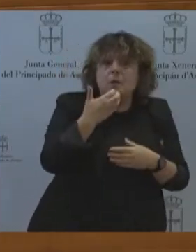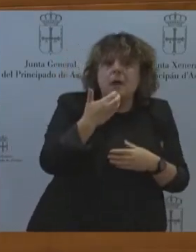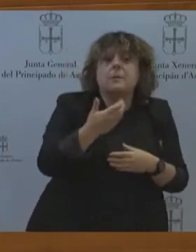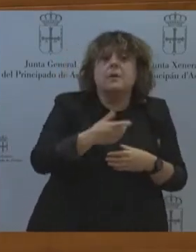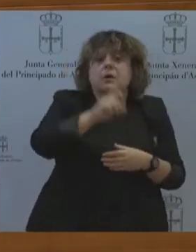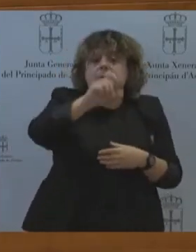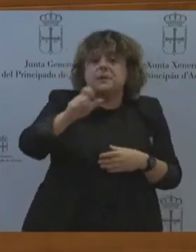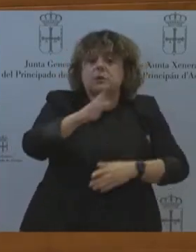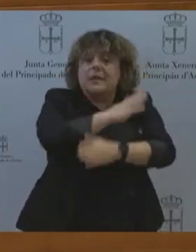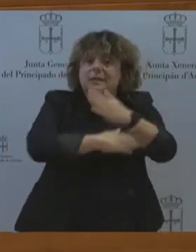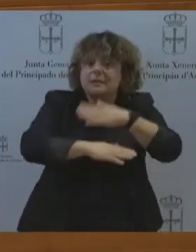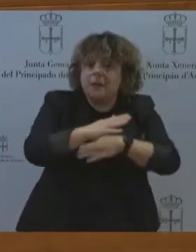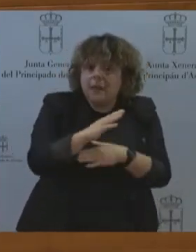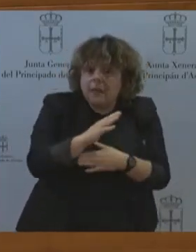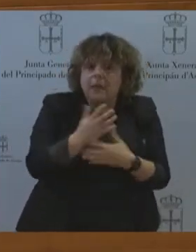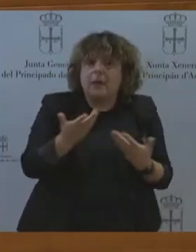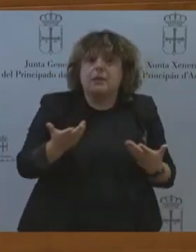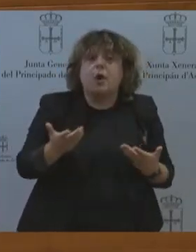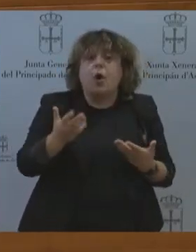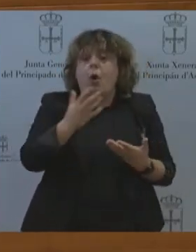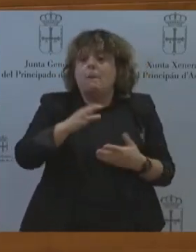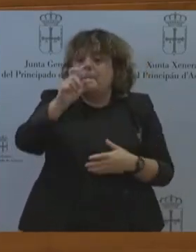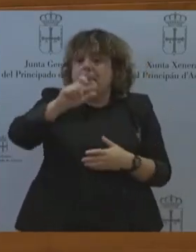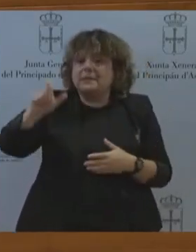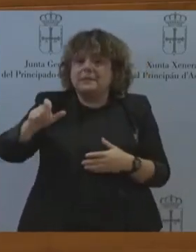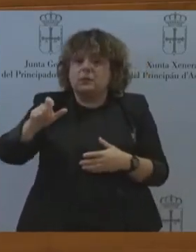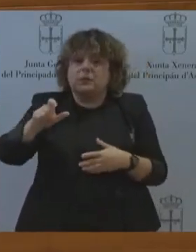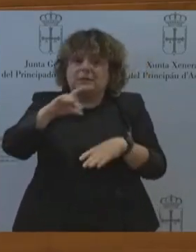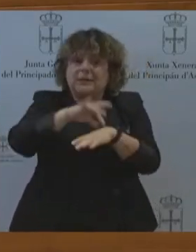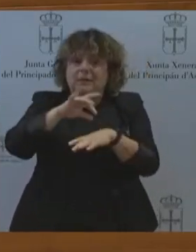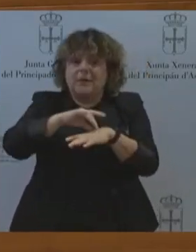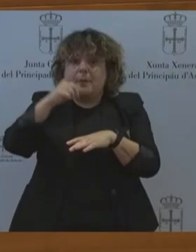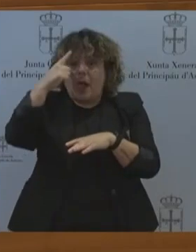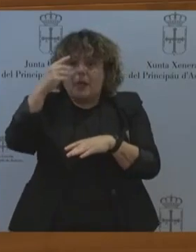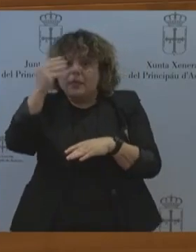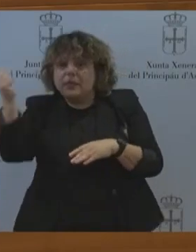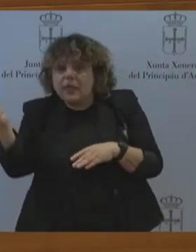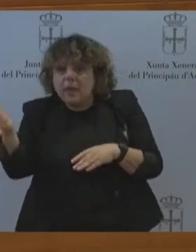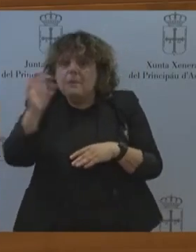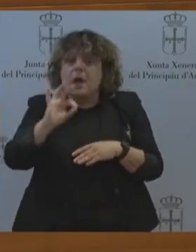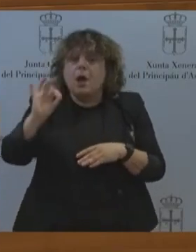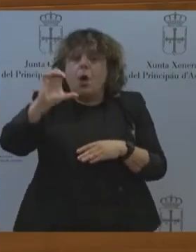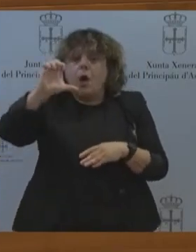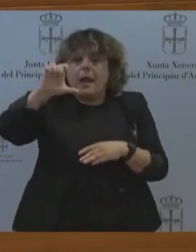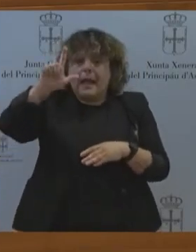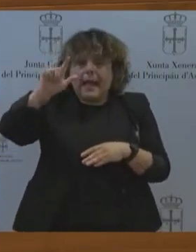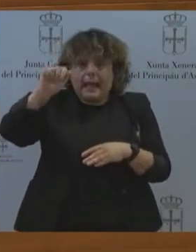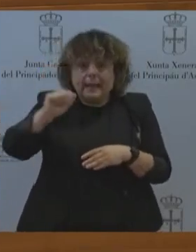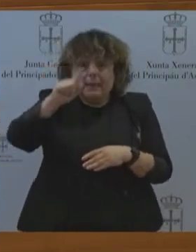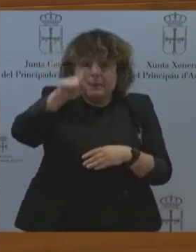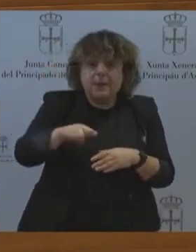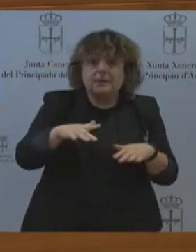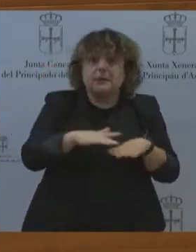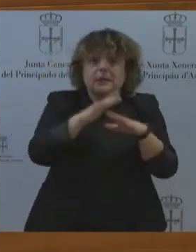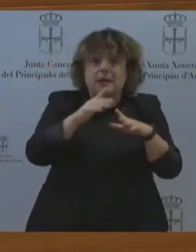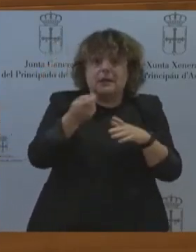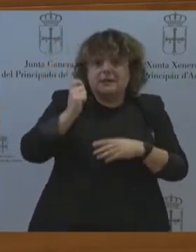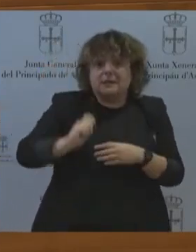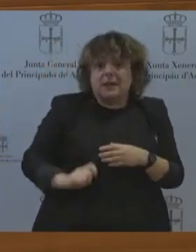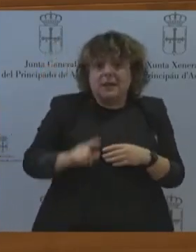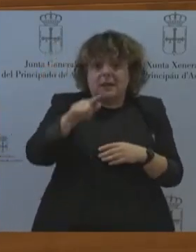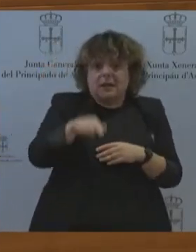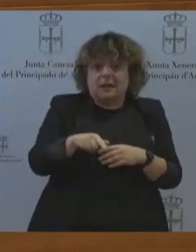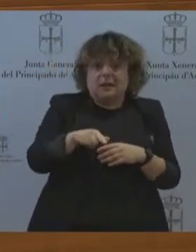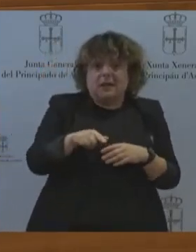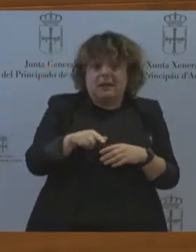enfermos de Alzheimer o incluso ELA, o también de la brecha salarial, que es especialmente grave en el Principado. Usted se ha